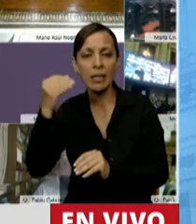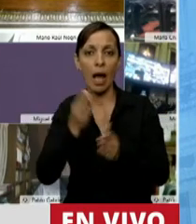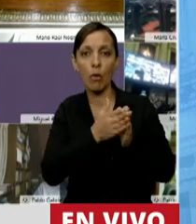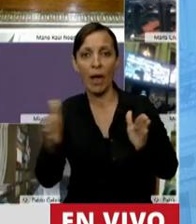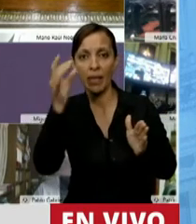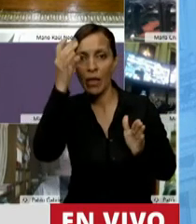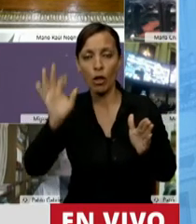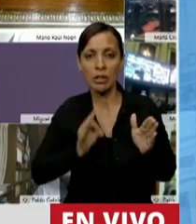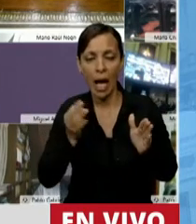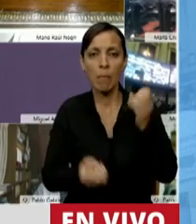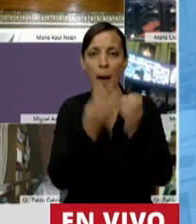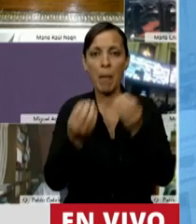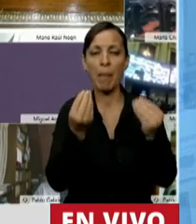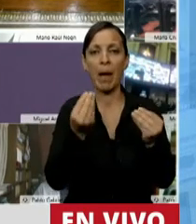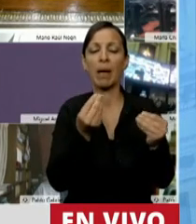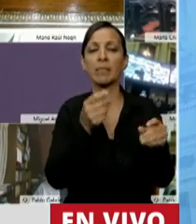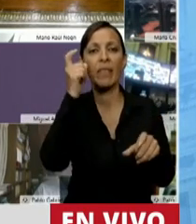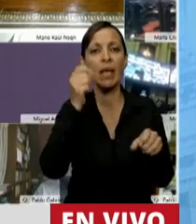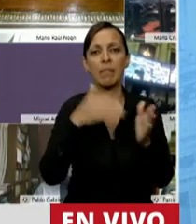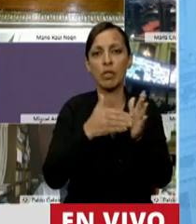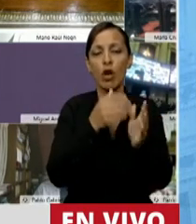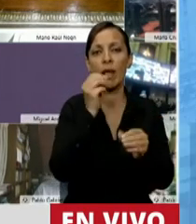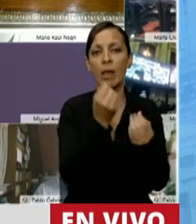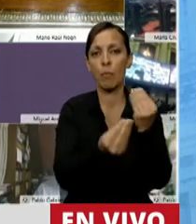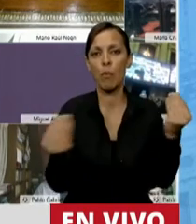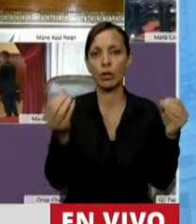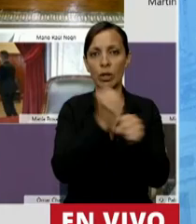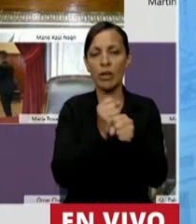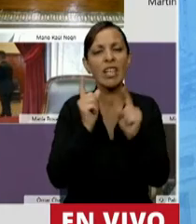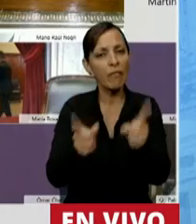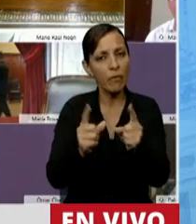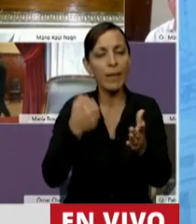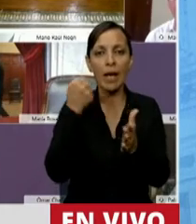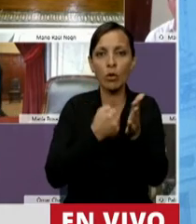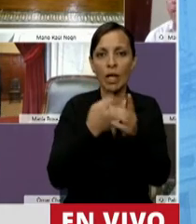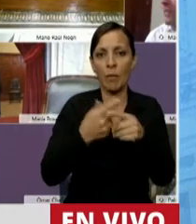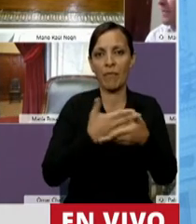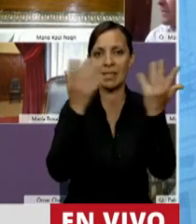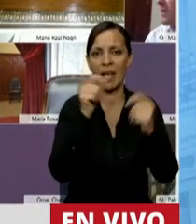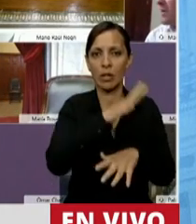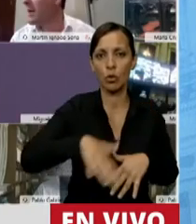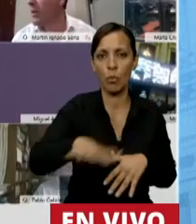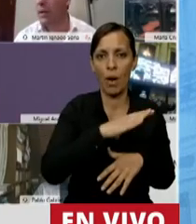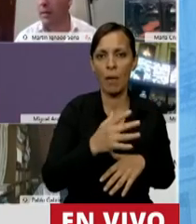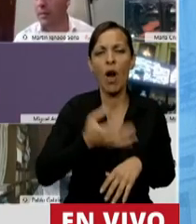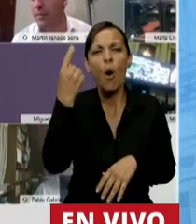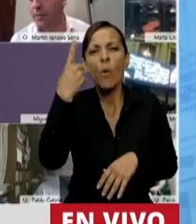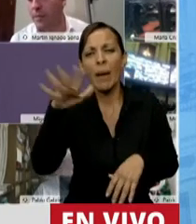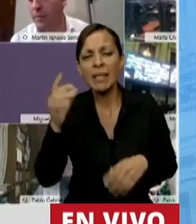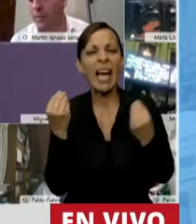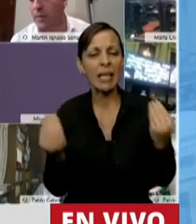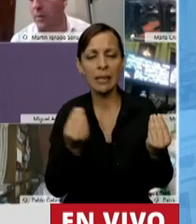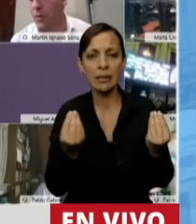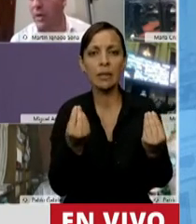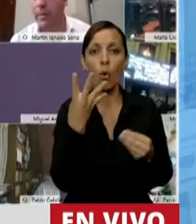generaron 6 millones de puestos de trabajo y hoy sigue luchando por la felicidad de su pueblo. Extraordinario es resistir 4 años